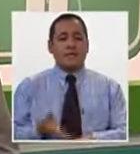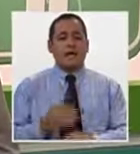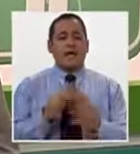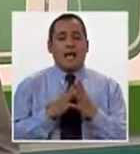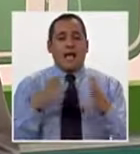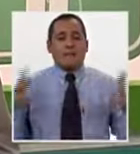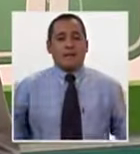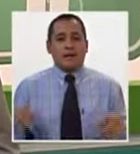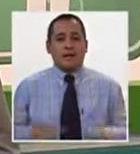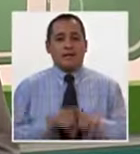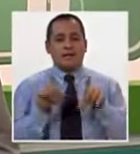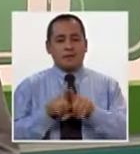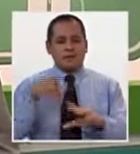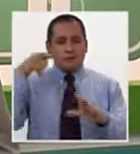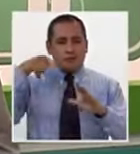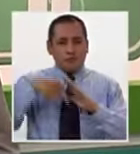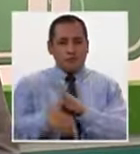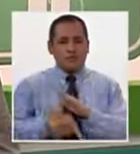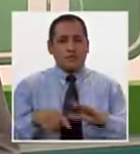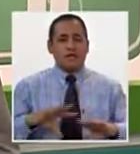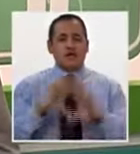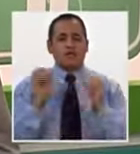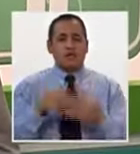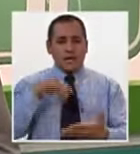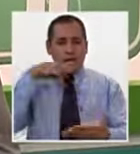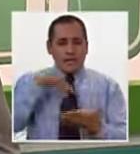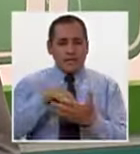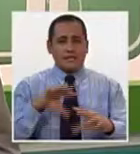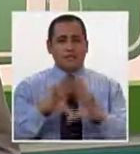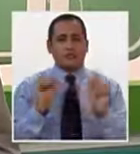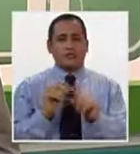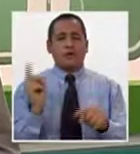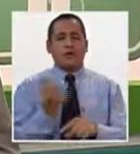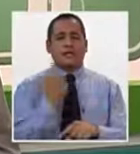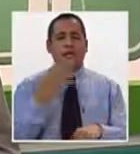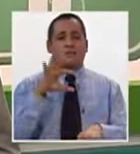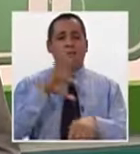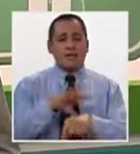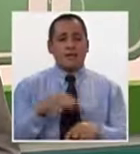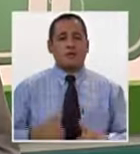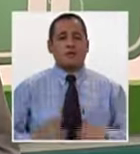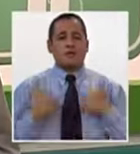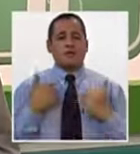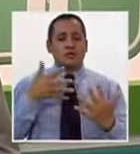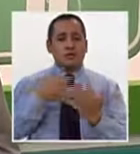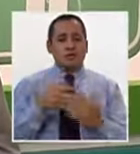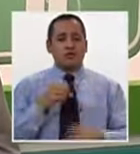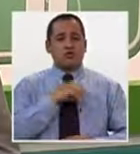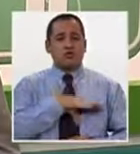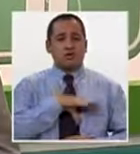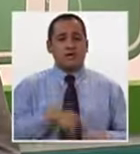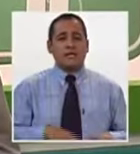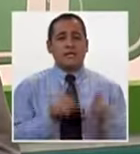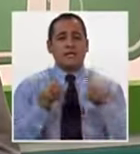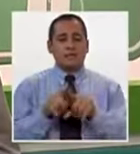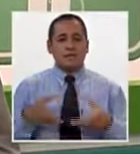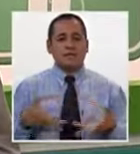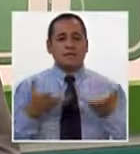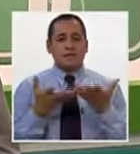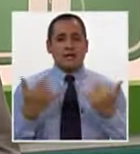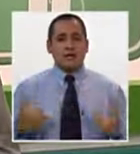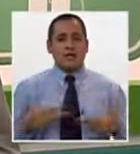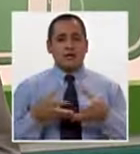amplia, que profundiza el análisis desde el punto de vista médico, bio, psicosocial, y que se